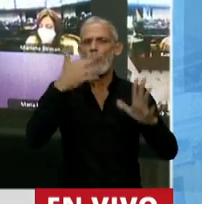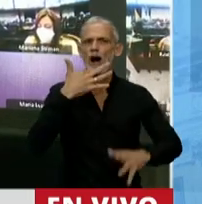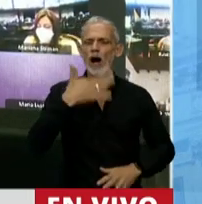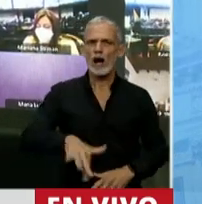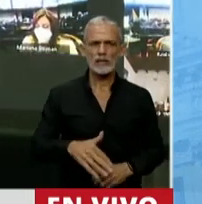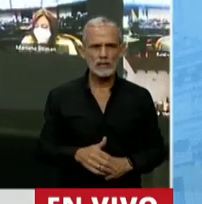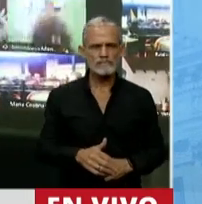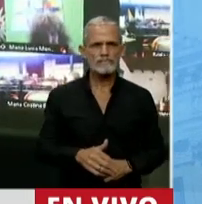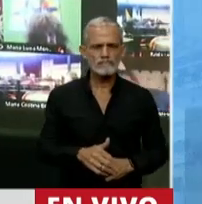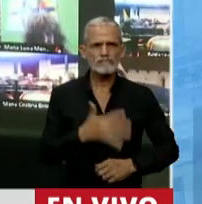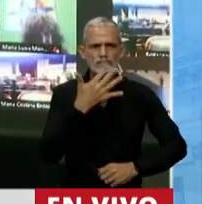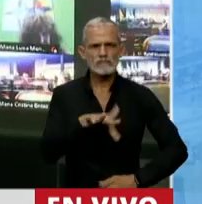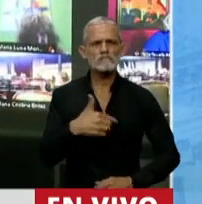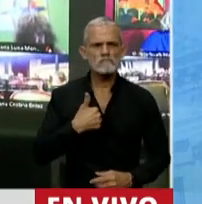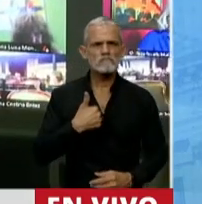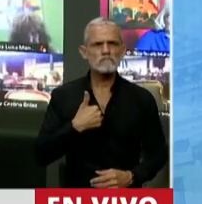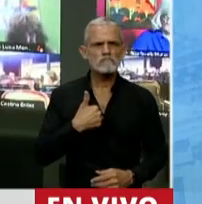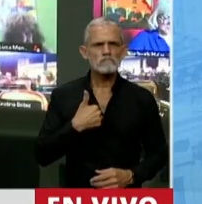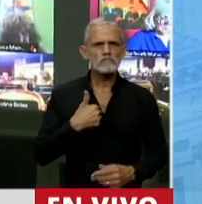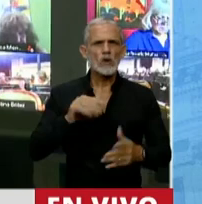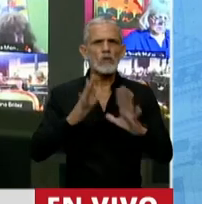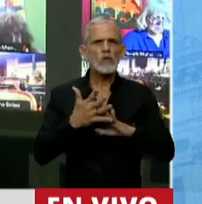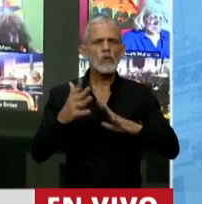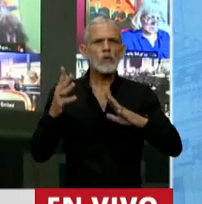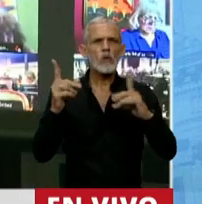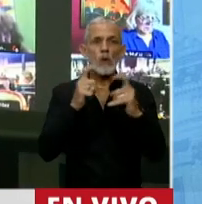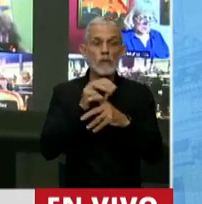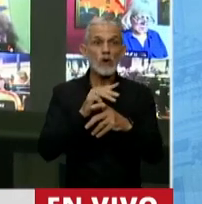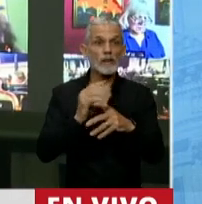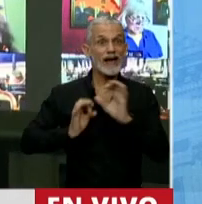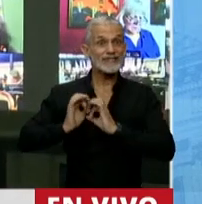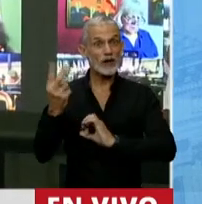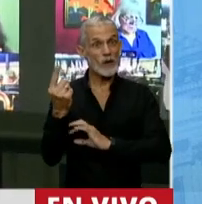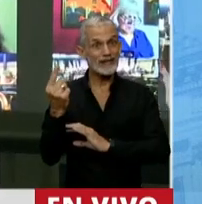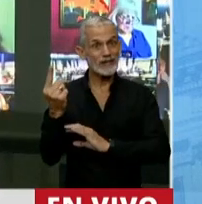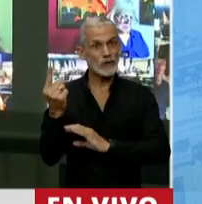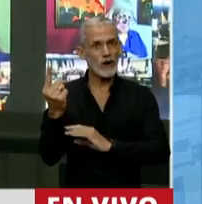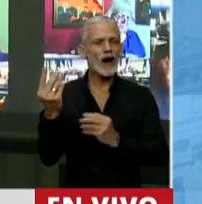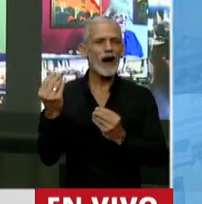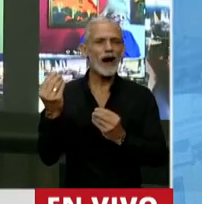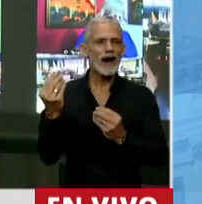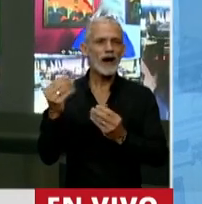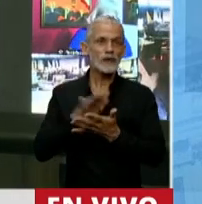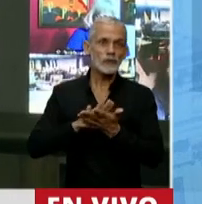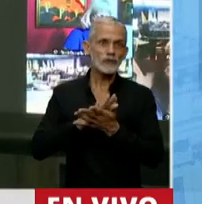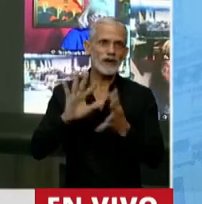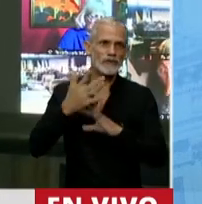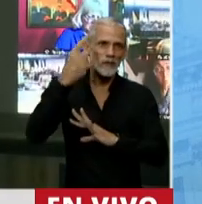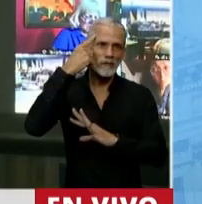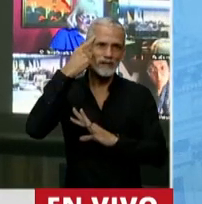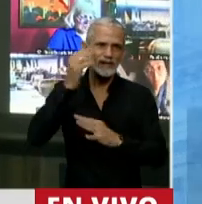que estamos enfrentando problemas del siglo XXI con cabeza